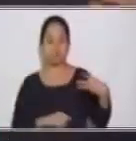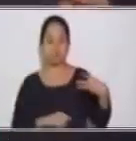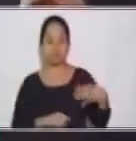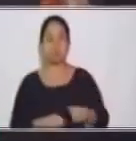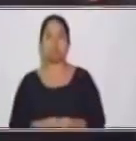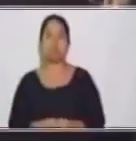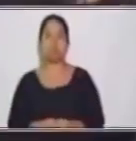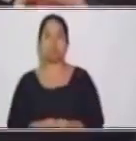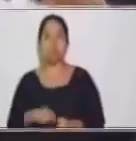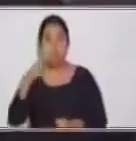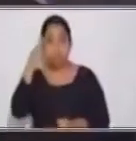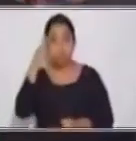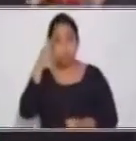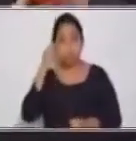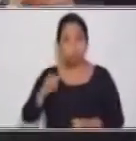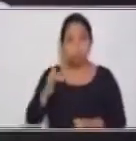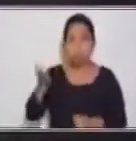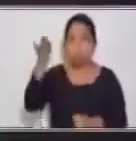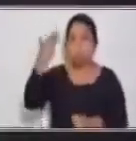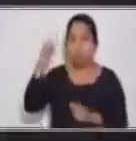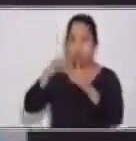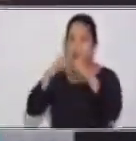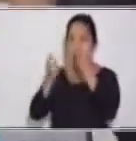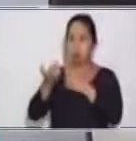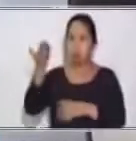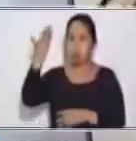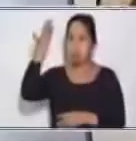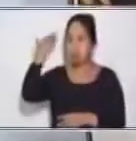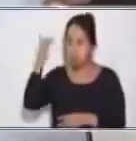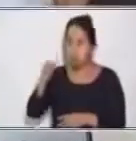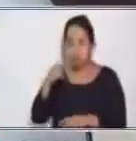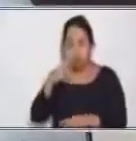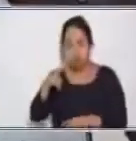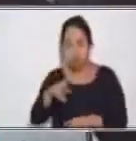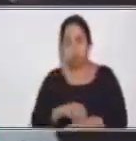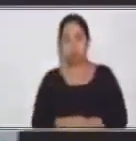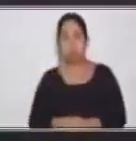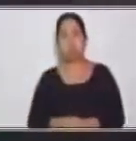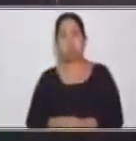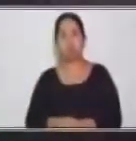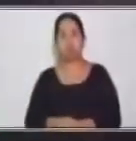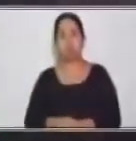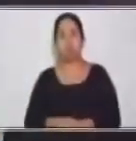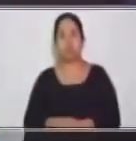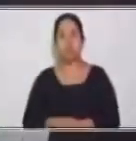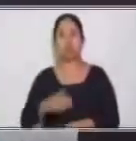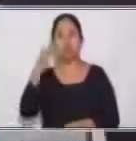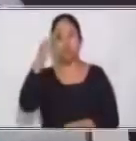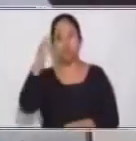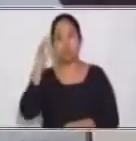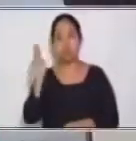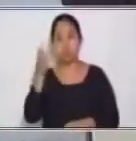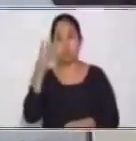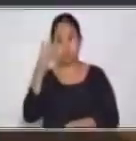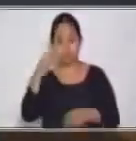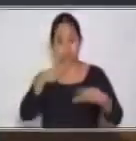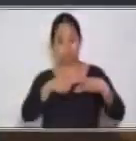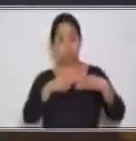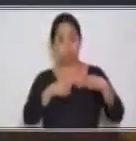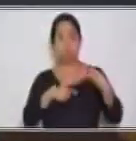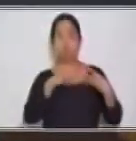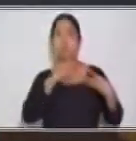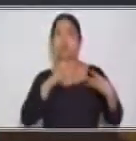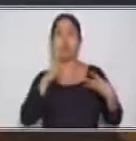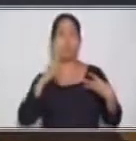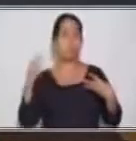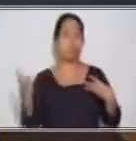tuvimos la clase de la micro y macroestructura de la oración. Simple y compuesta. Ya sabemos que esos tres verbos vienen siendo fundamentales a la hora